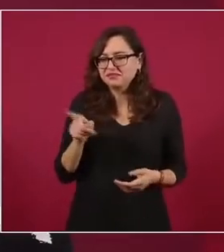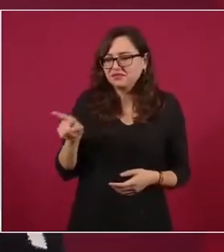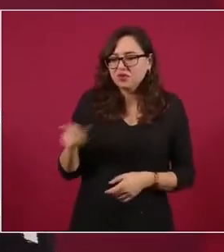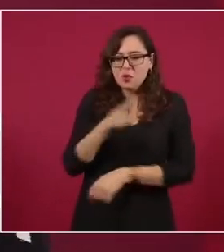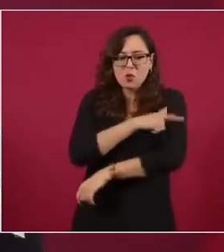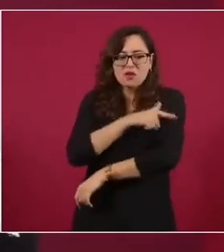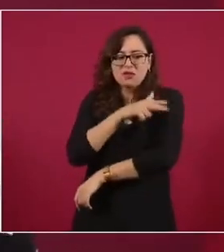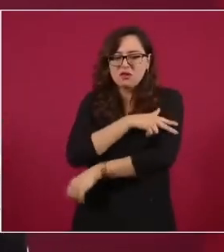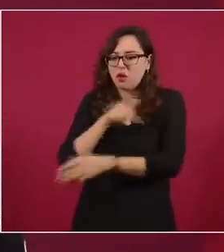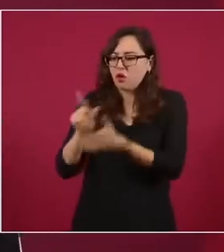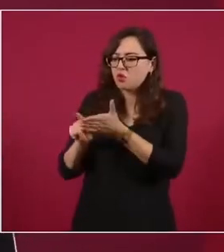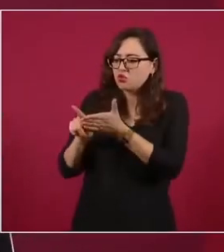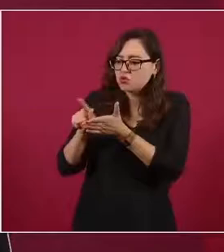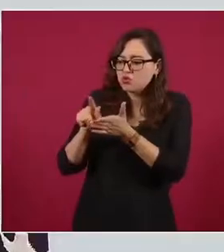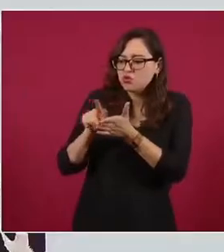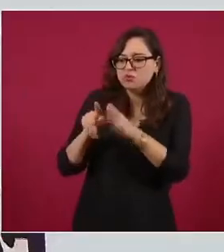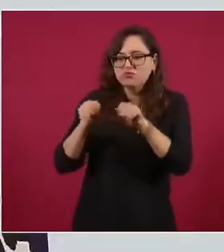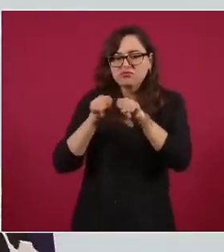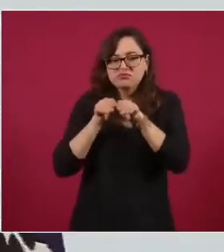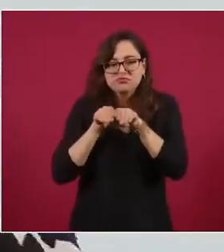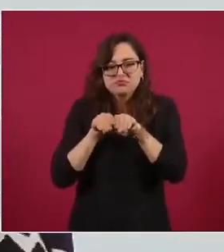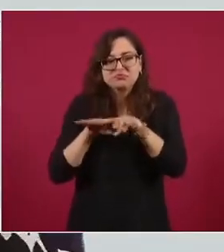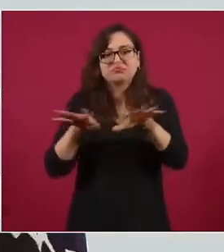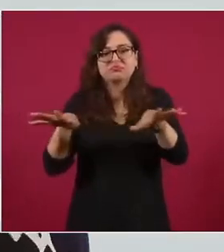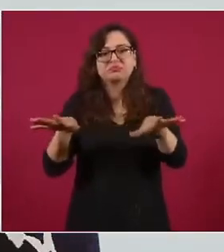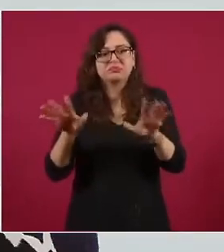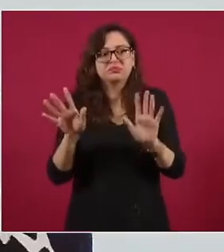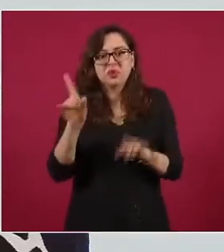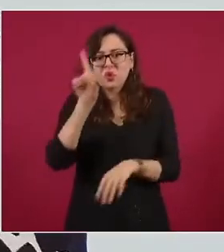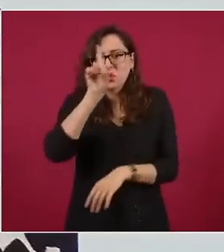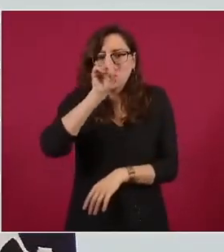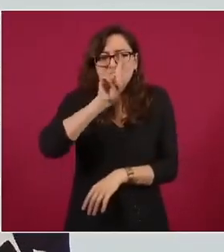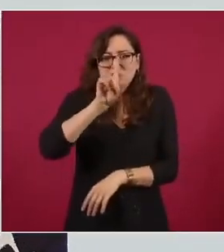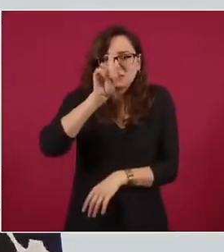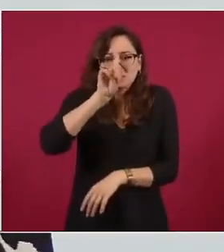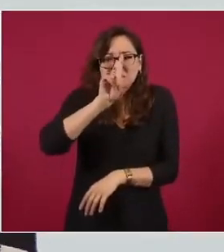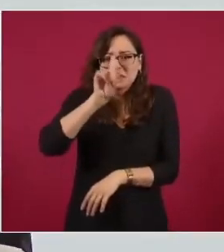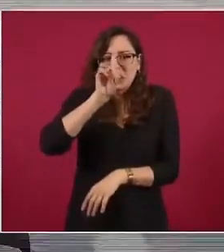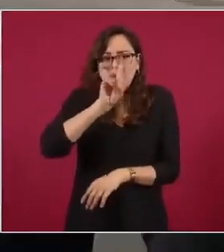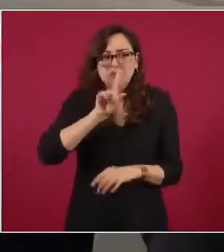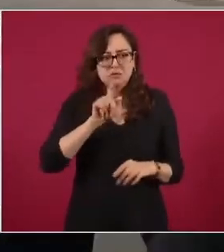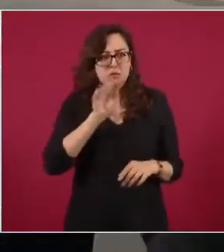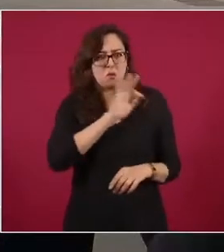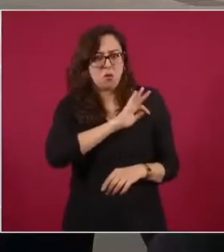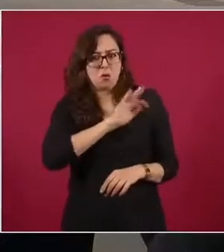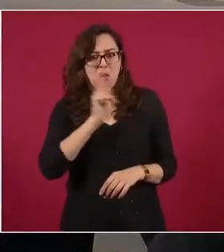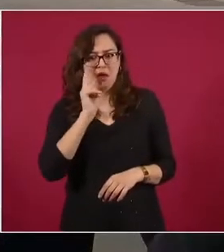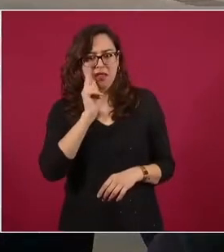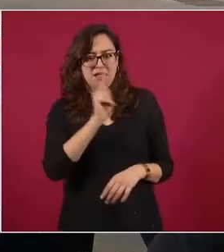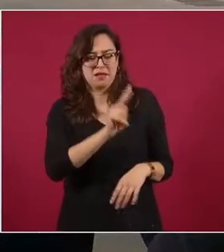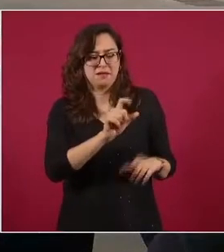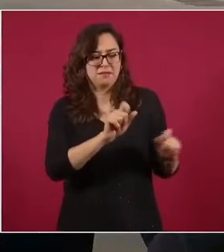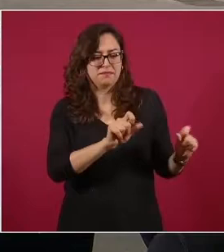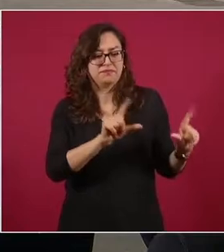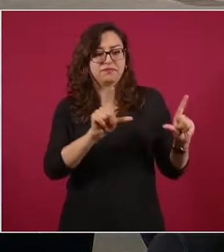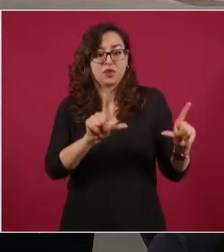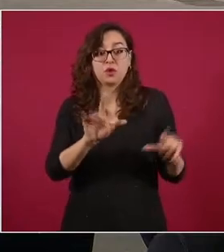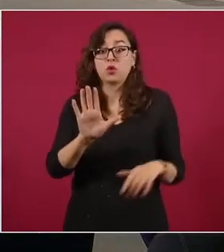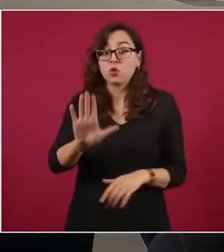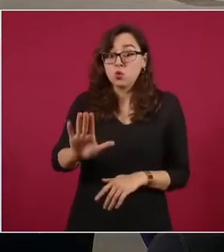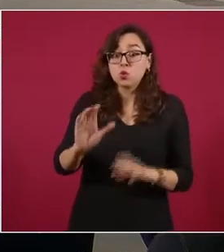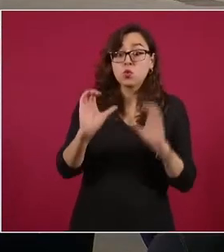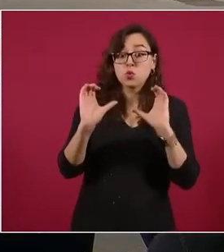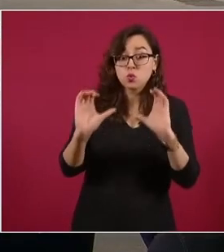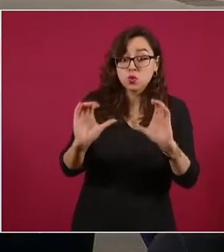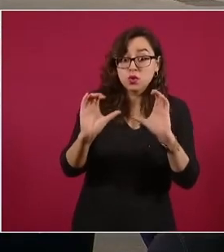basado en una llamada ciberguía. El mensaje dice así. Aquí lo vemos también en pantalla. Alto, la